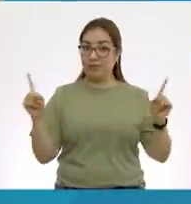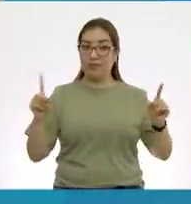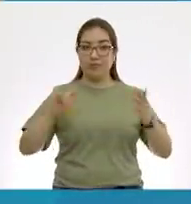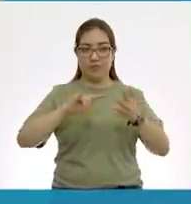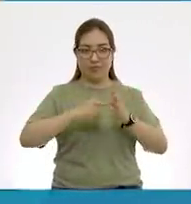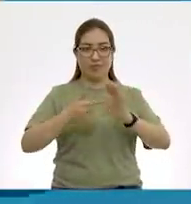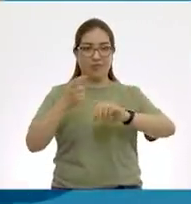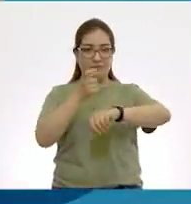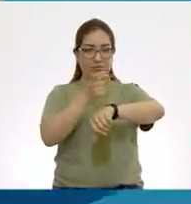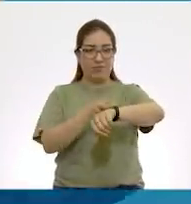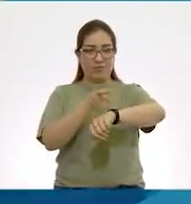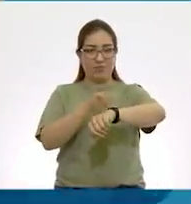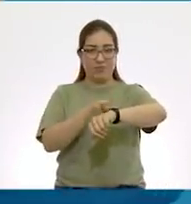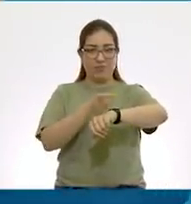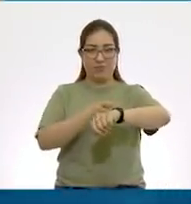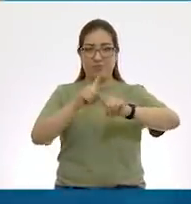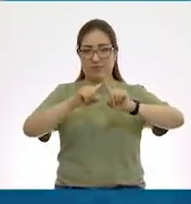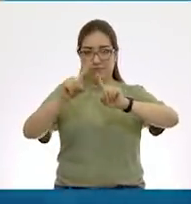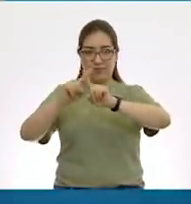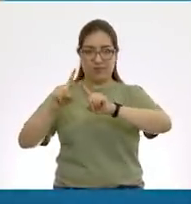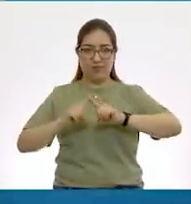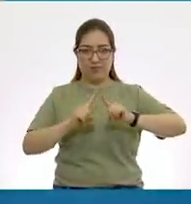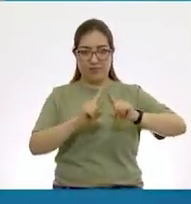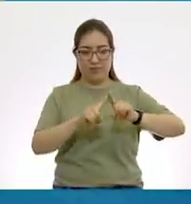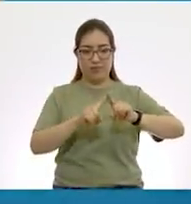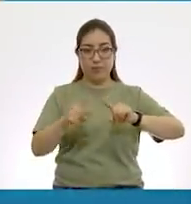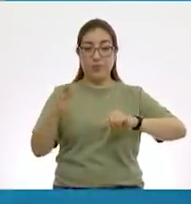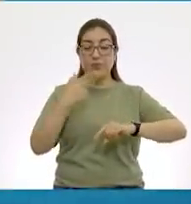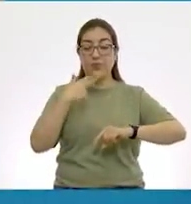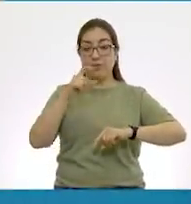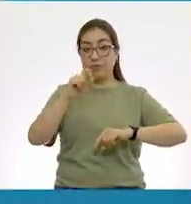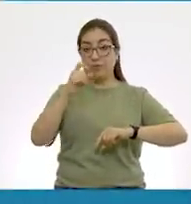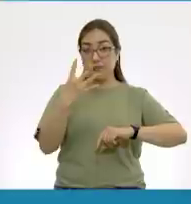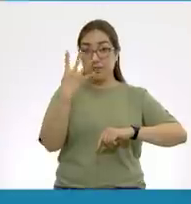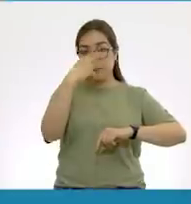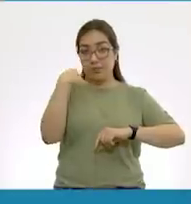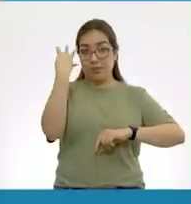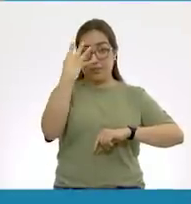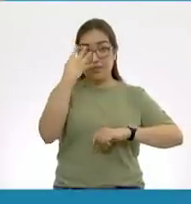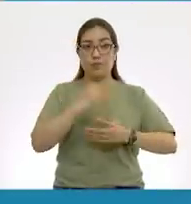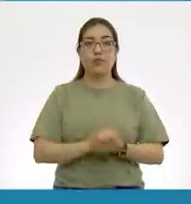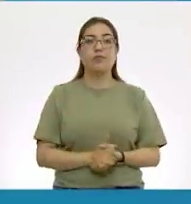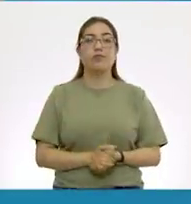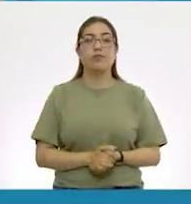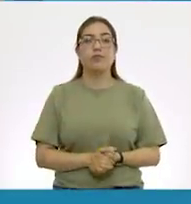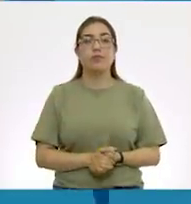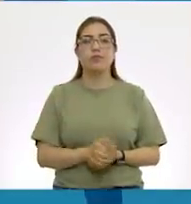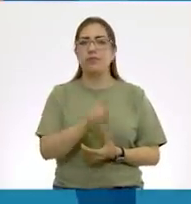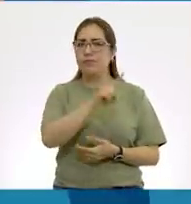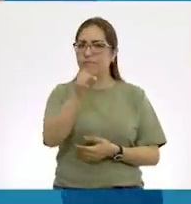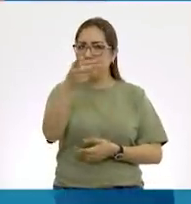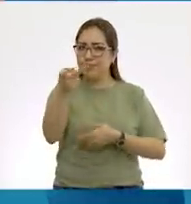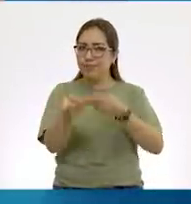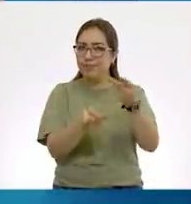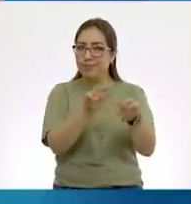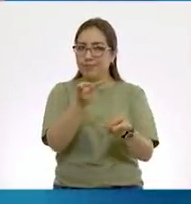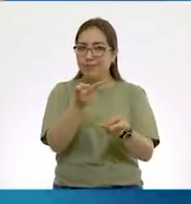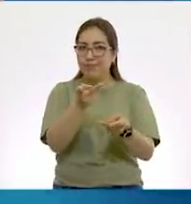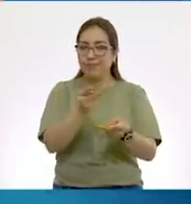de relojes, pero son digitales. Y todos configurados a 24 horas. En casa, muchachos.